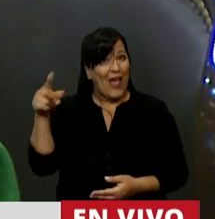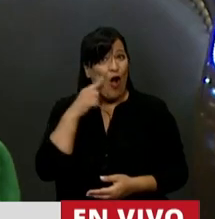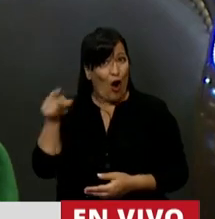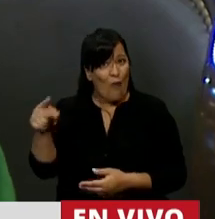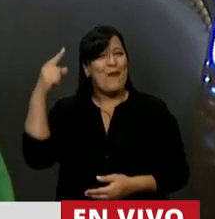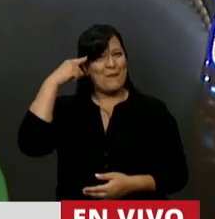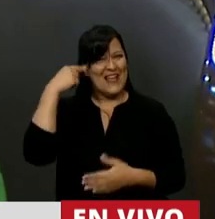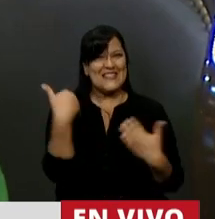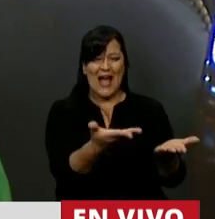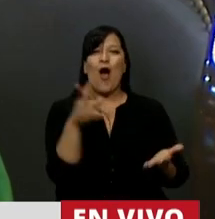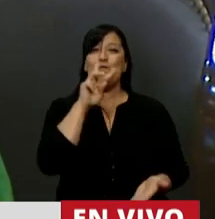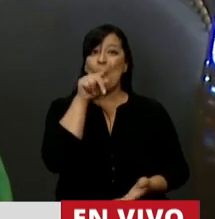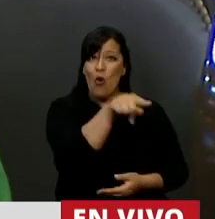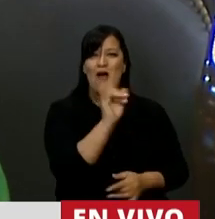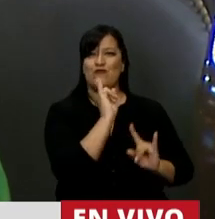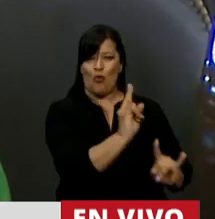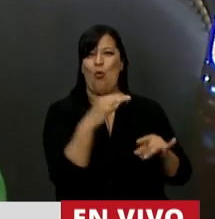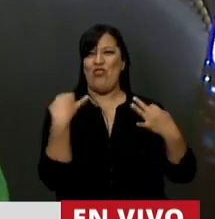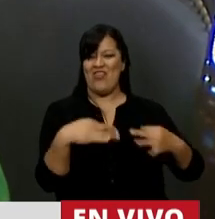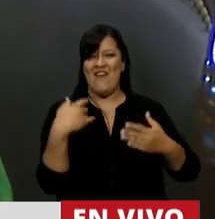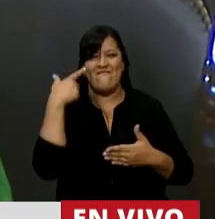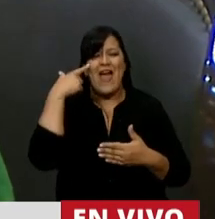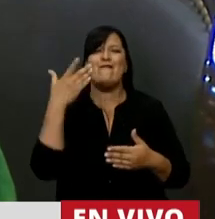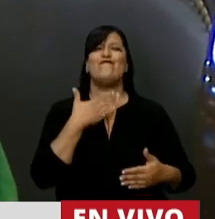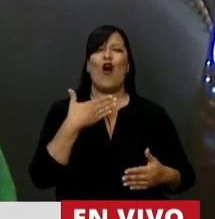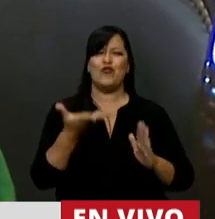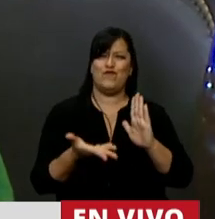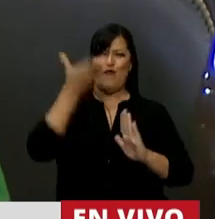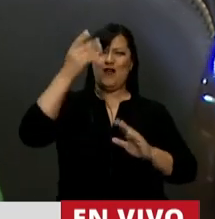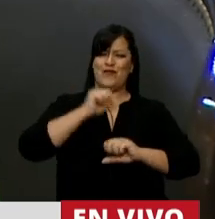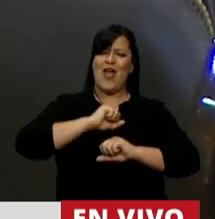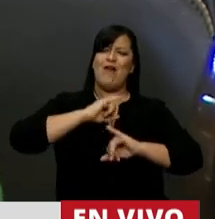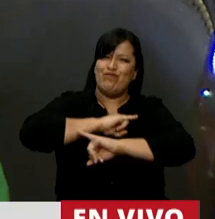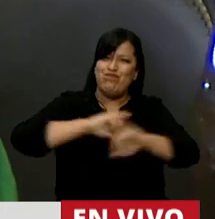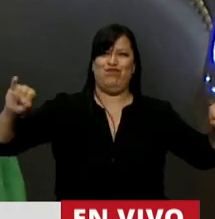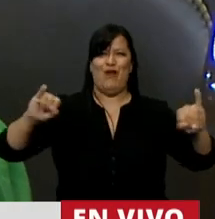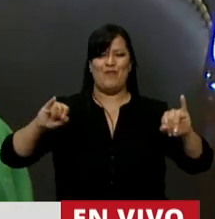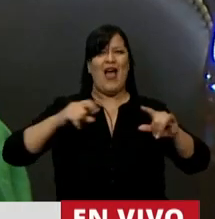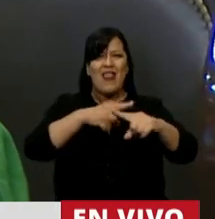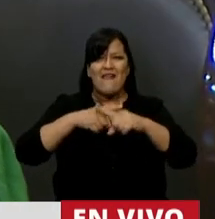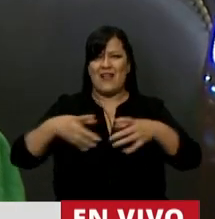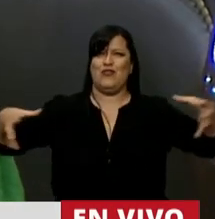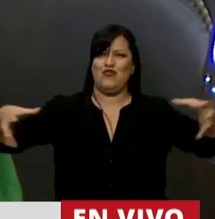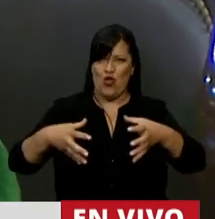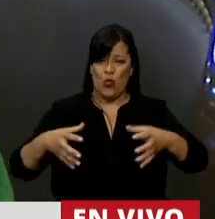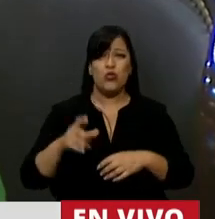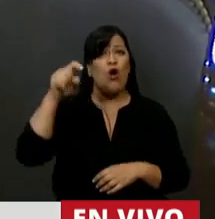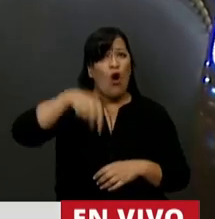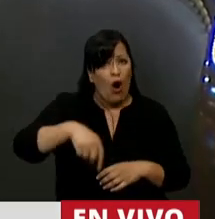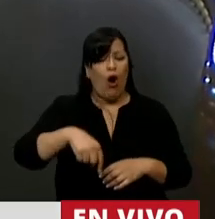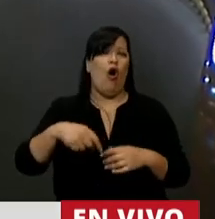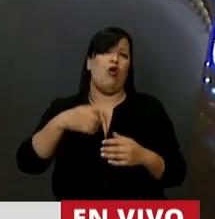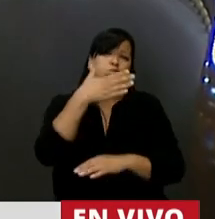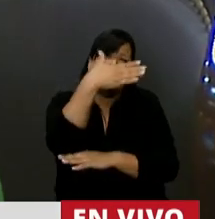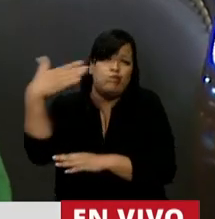tenemos que seguir alzando nuestra voz y dando el debate juntas. Hoy nos la pasamos